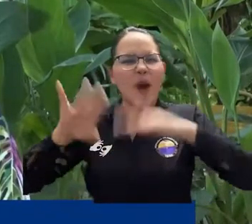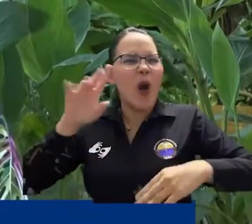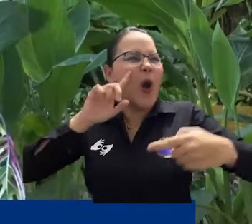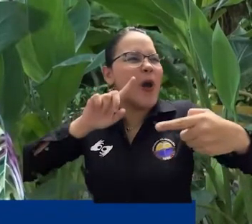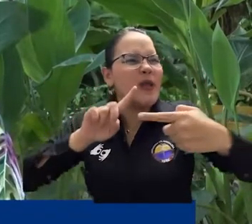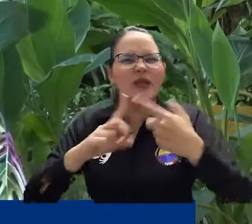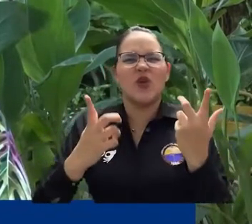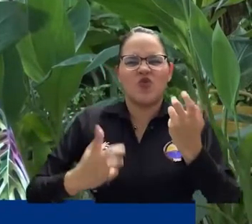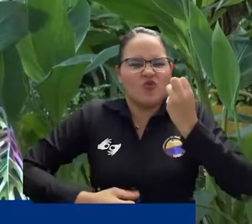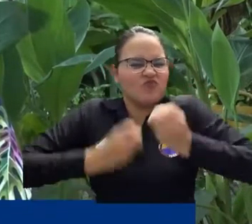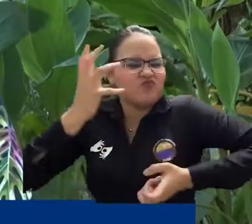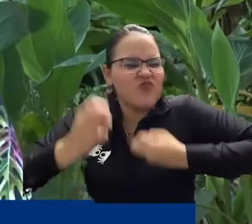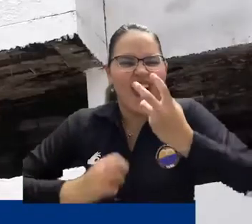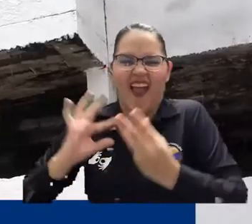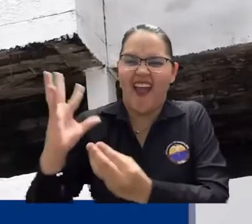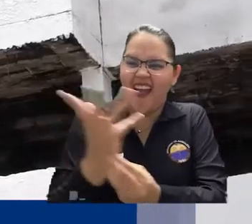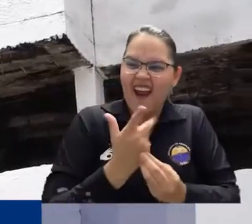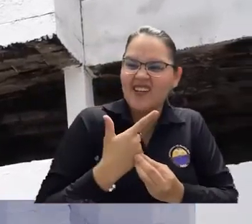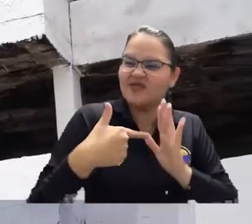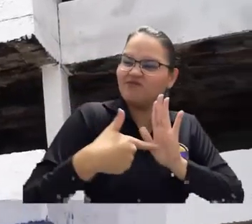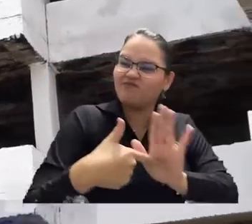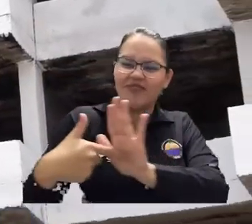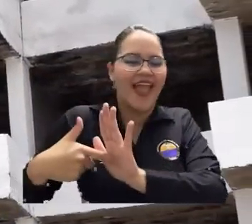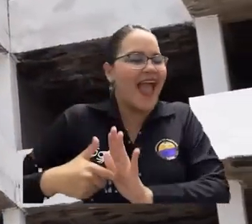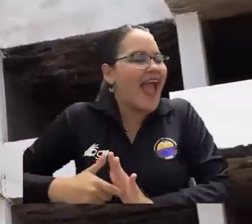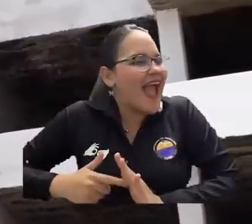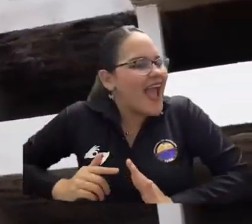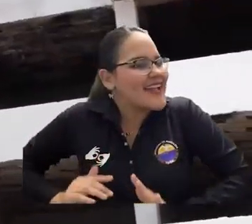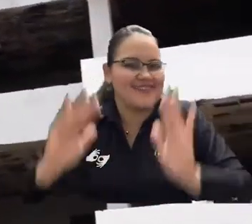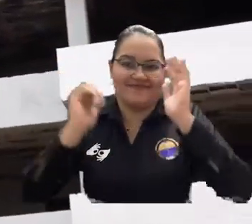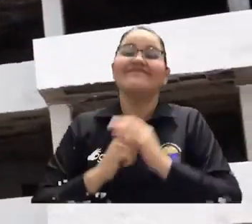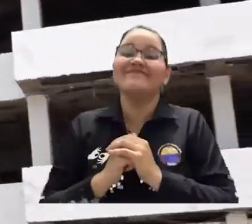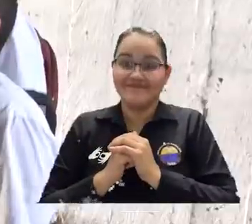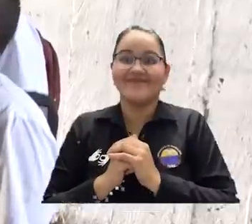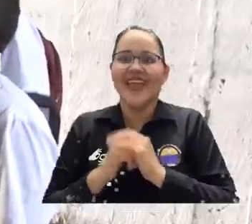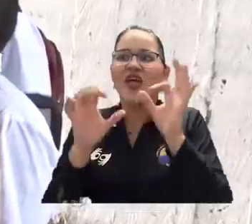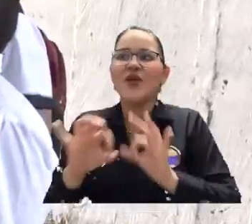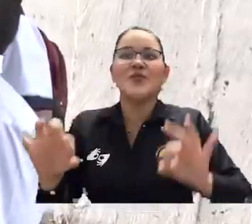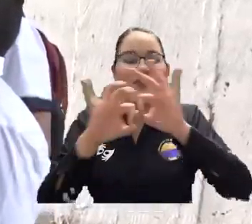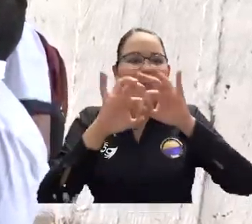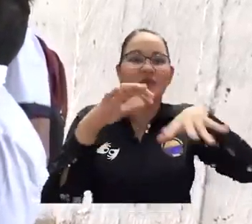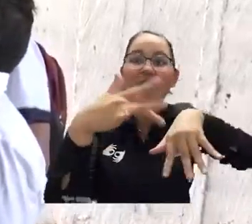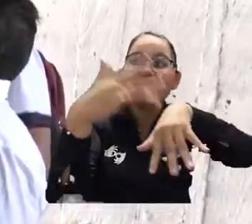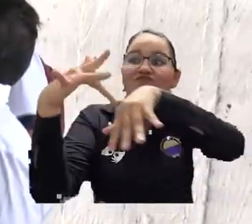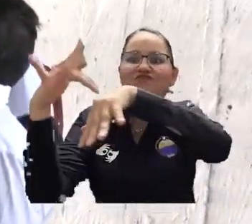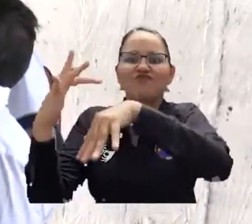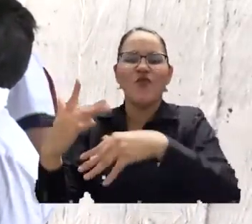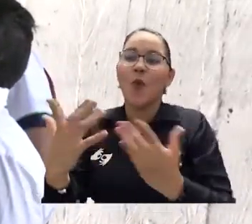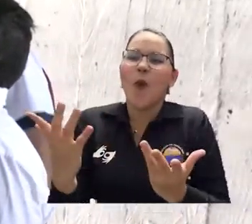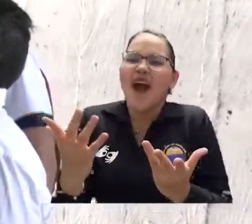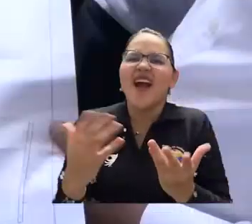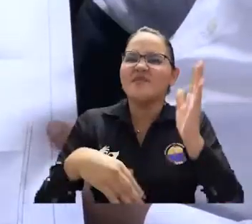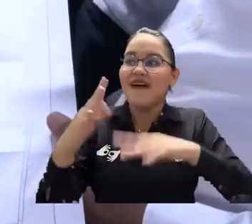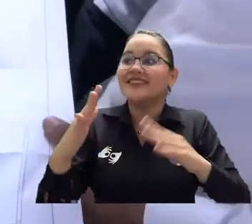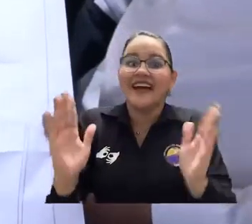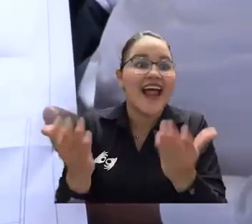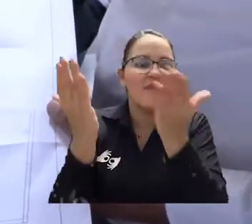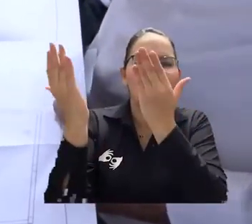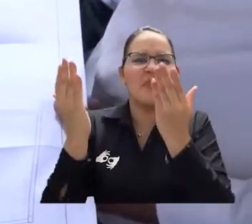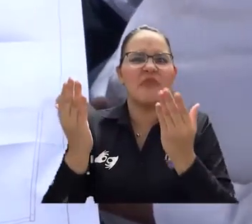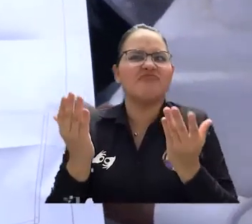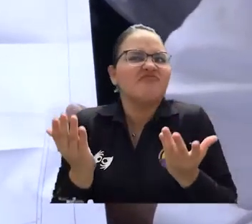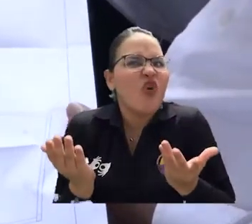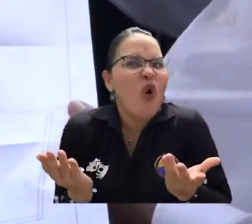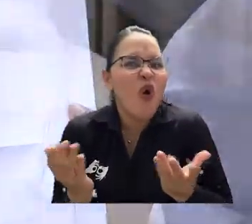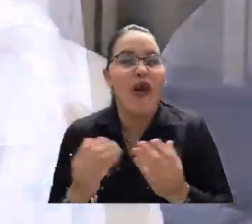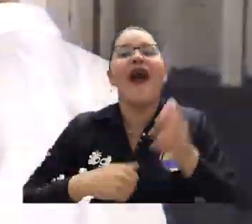iniciativas municipales para que el pueblo como tal pueda contar con un museo que sea un espacio para la